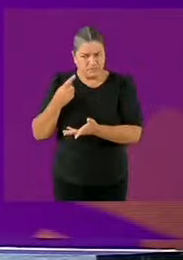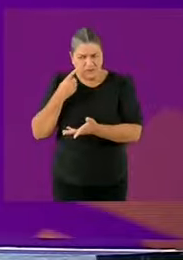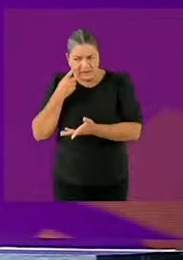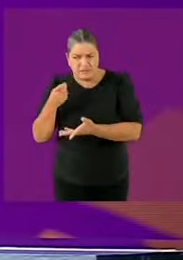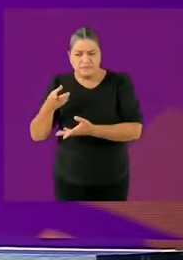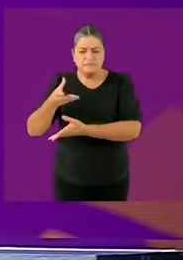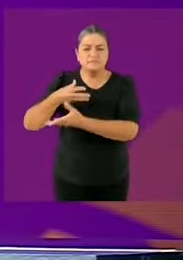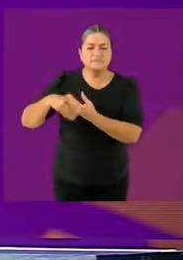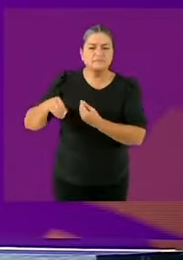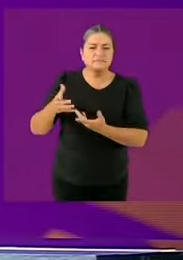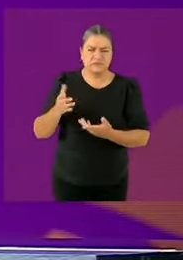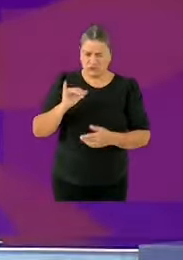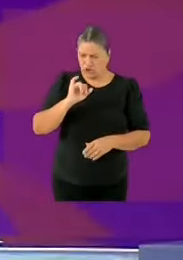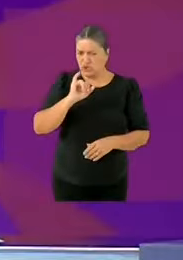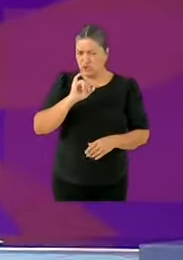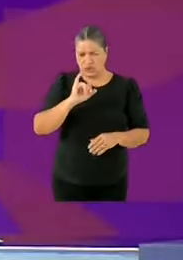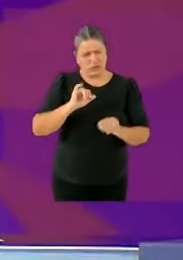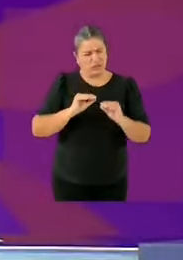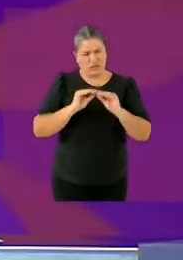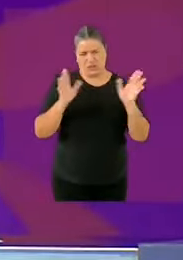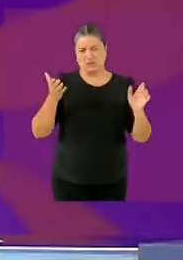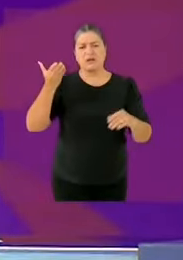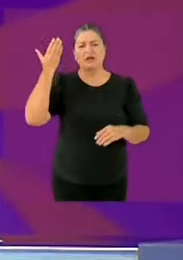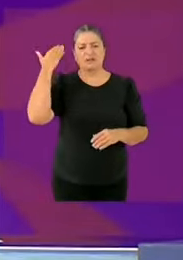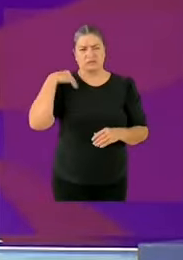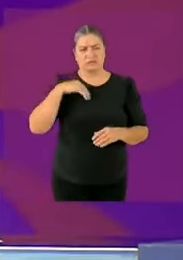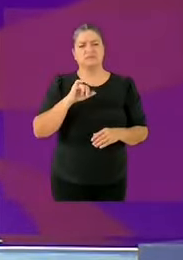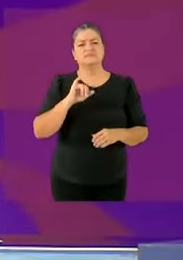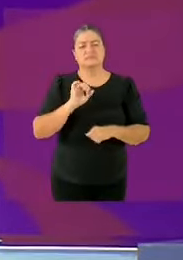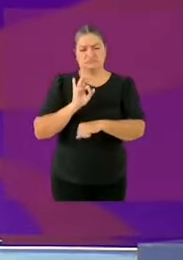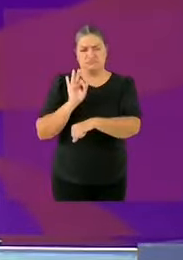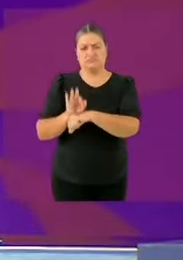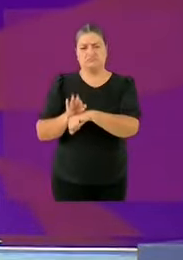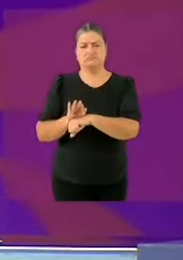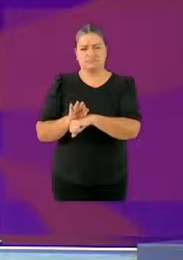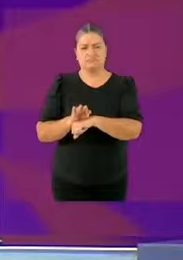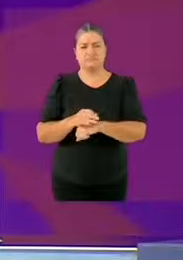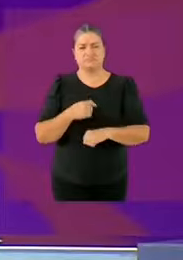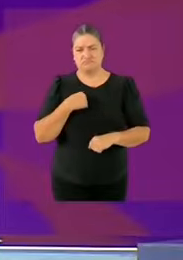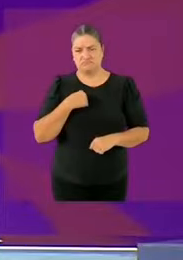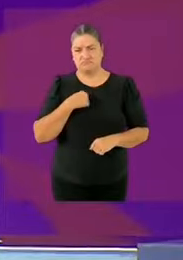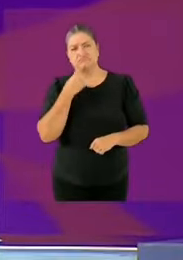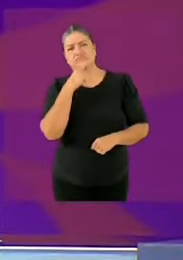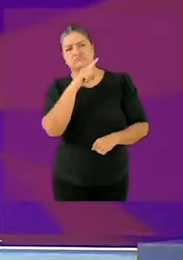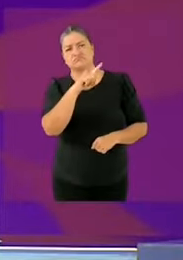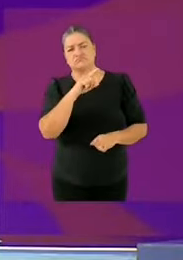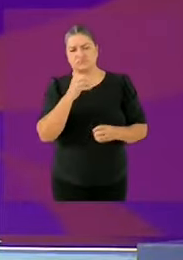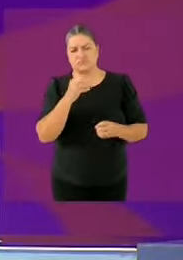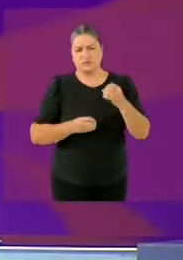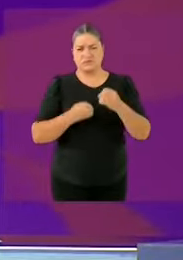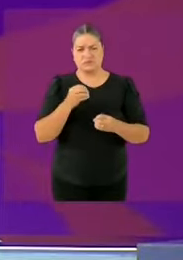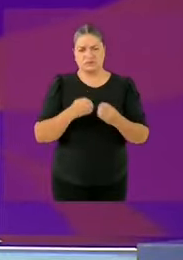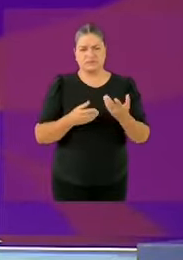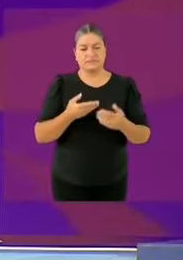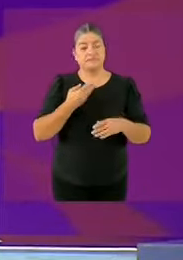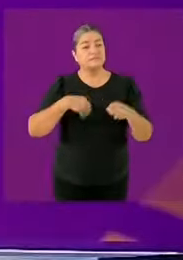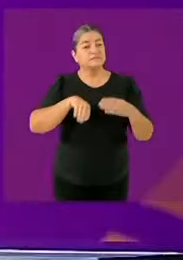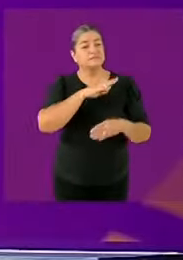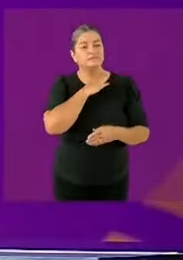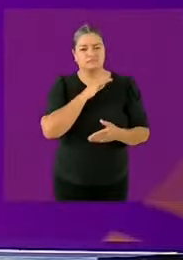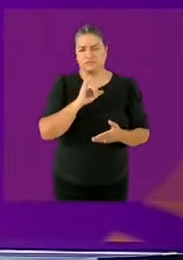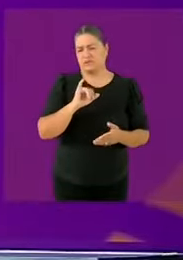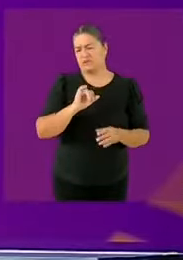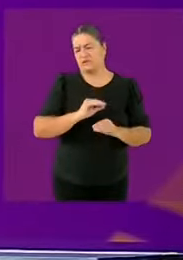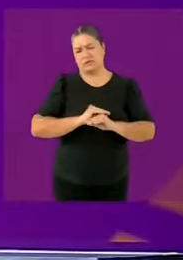Es parte de nuestras propuestas que tenemos en esta área de combate a la corrupción y gobierno. En el tema de